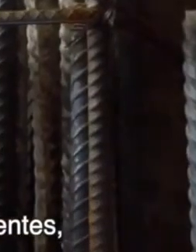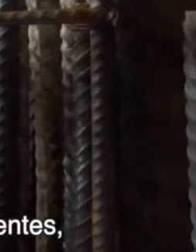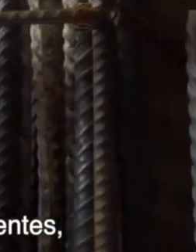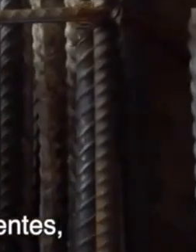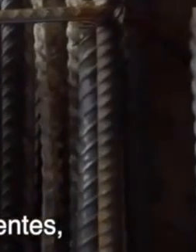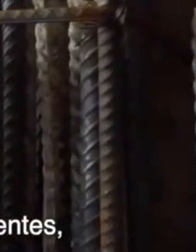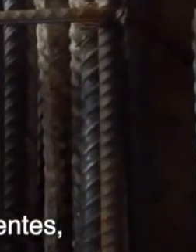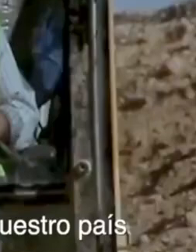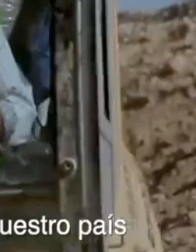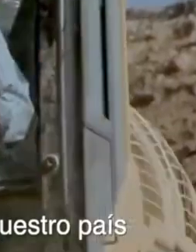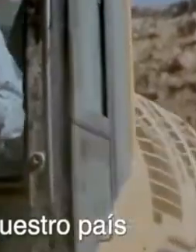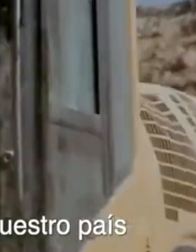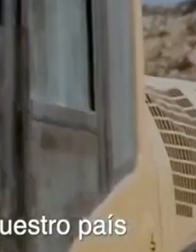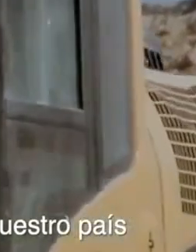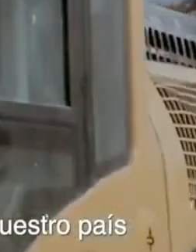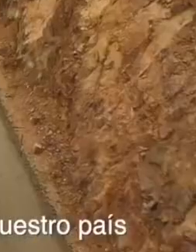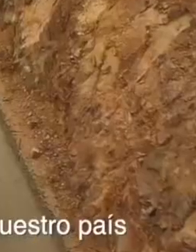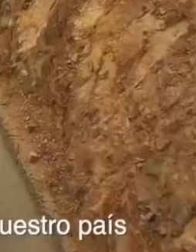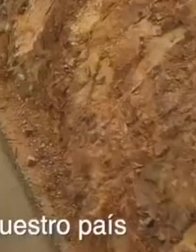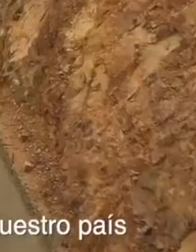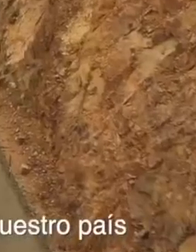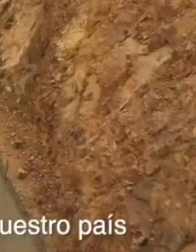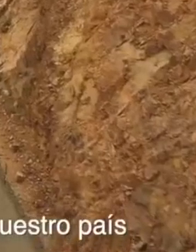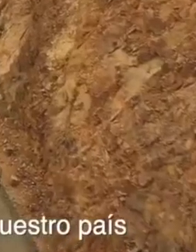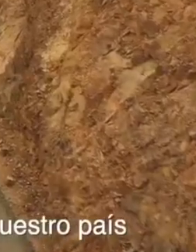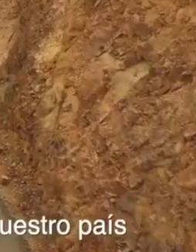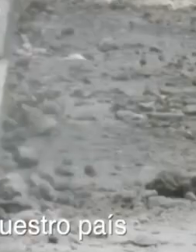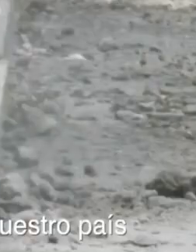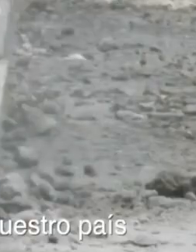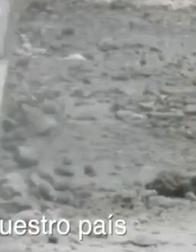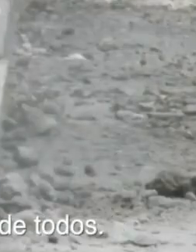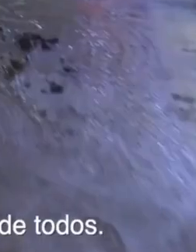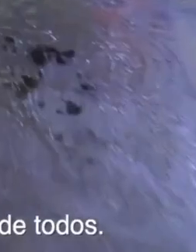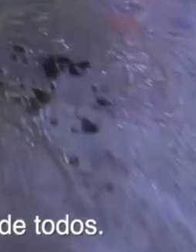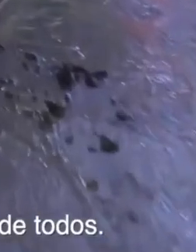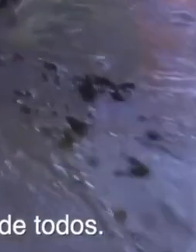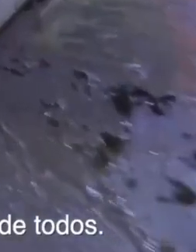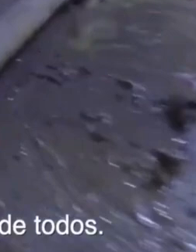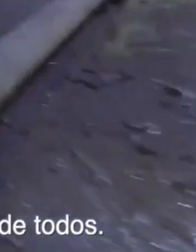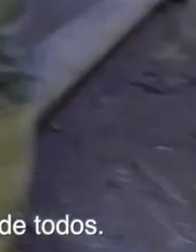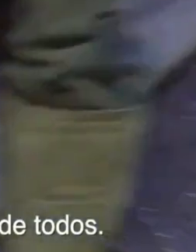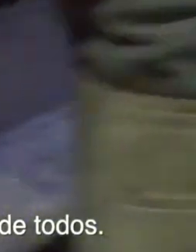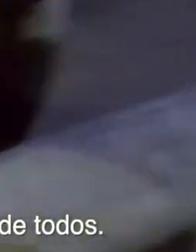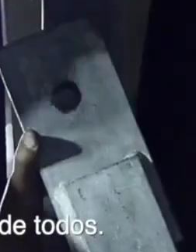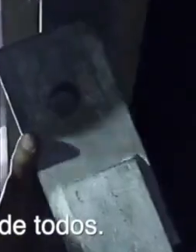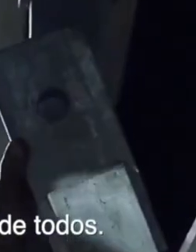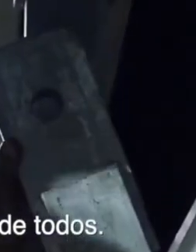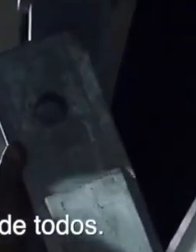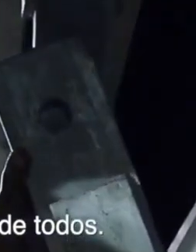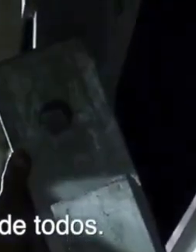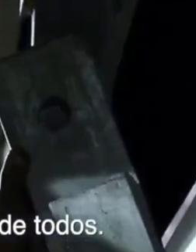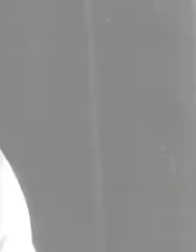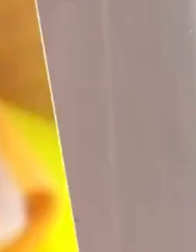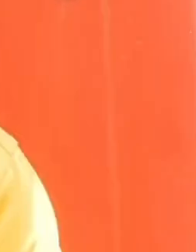fuerza para levantar puentes, excavar túneles, construir carreteras que permiten que nuestro país esté mejor comunicado, mejorando la calidad de